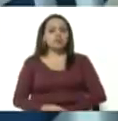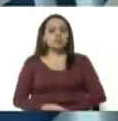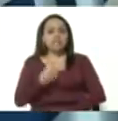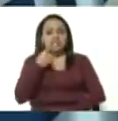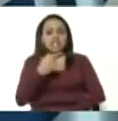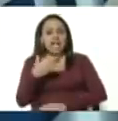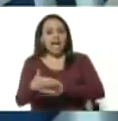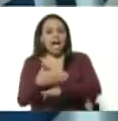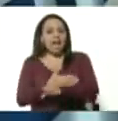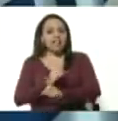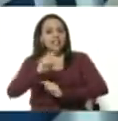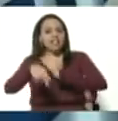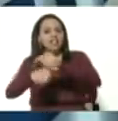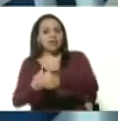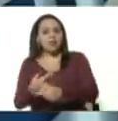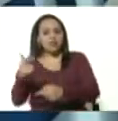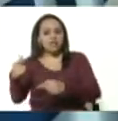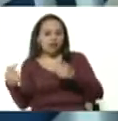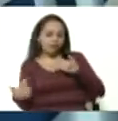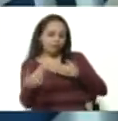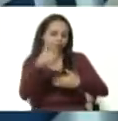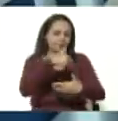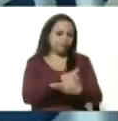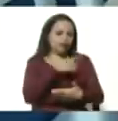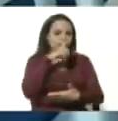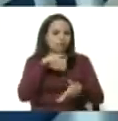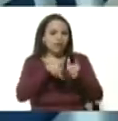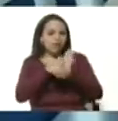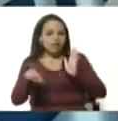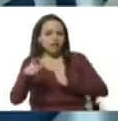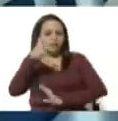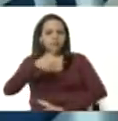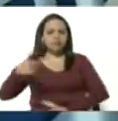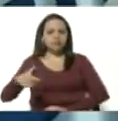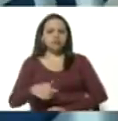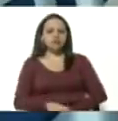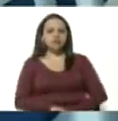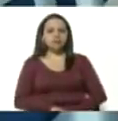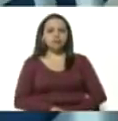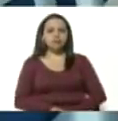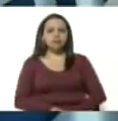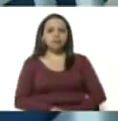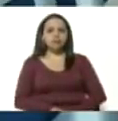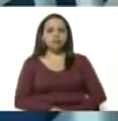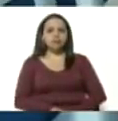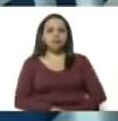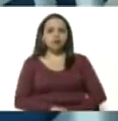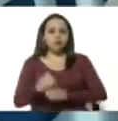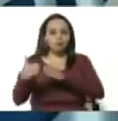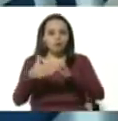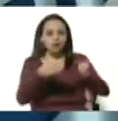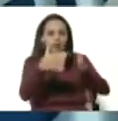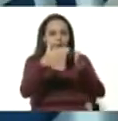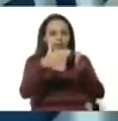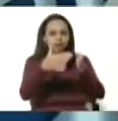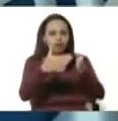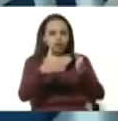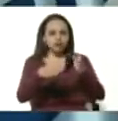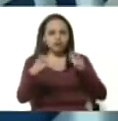de este tráfico ilegal de personas por las trochas del estado Táchira